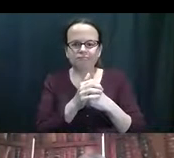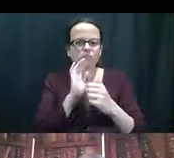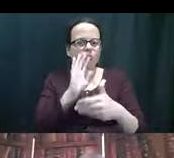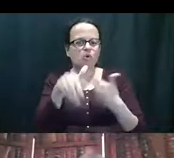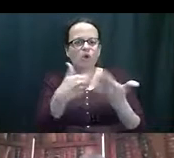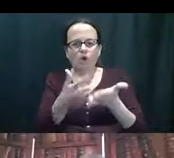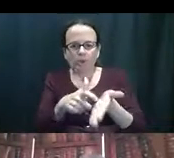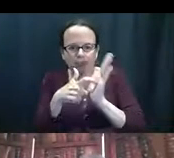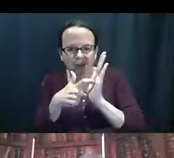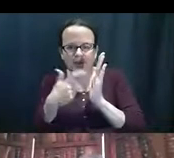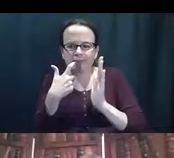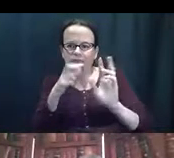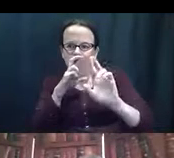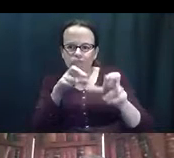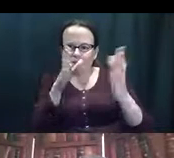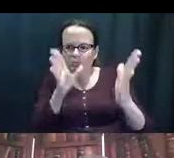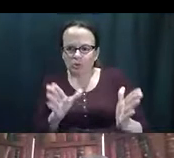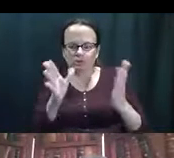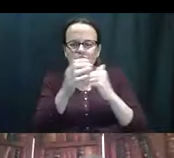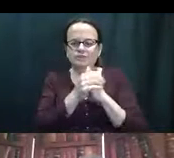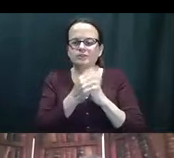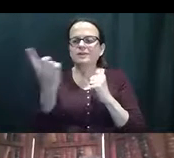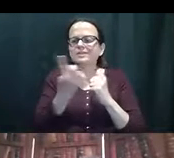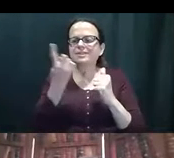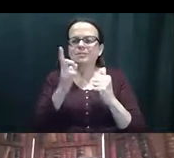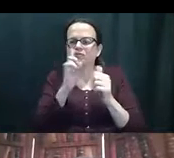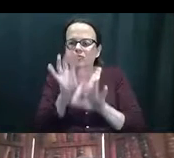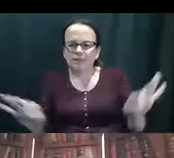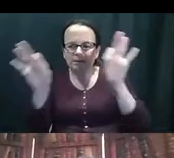no debe ser, eh, una cosa que, que no va a mencionar.